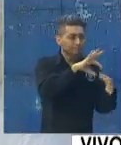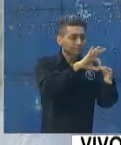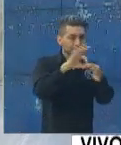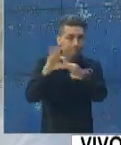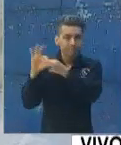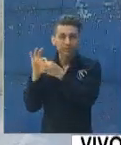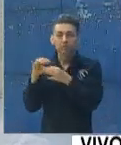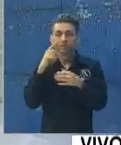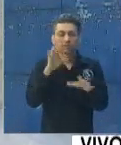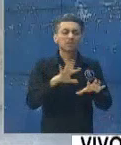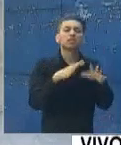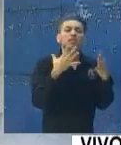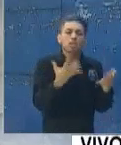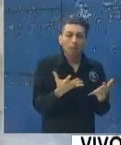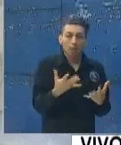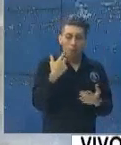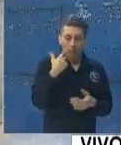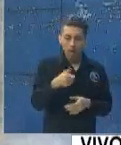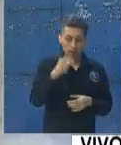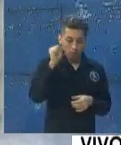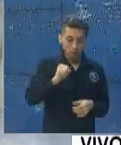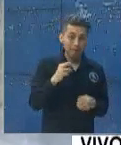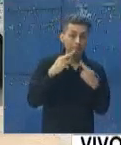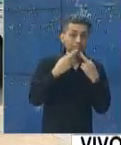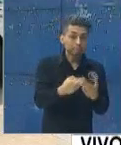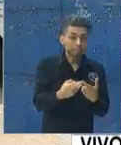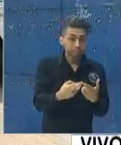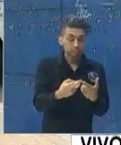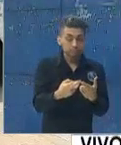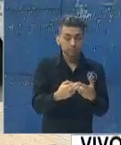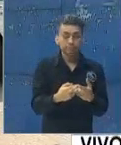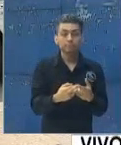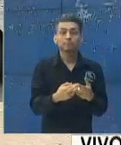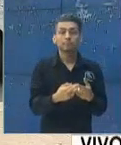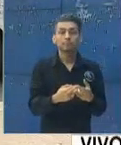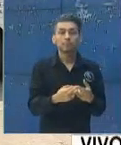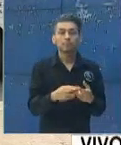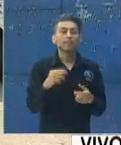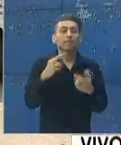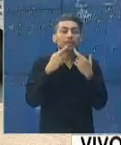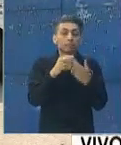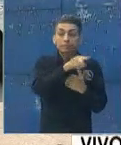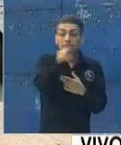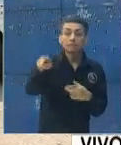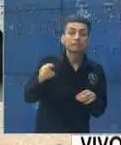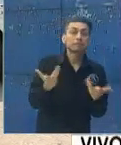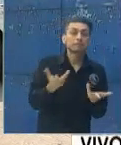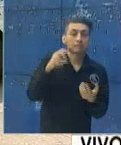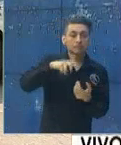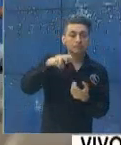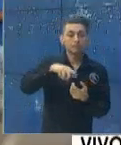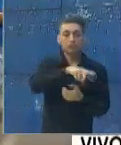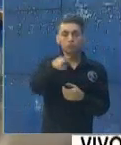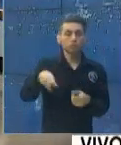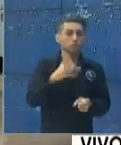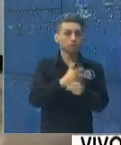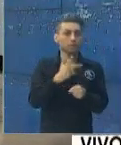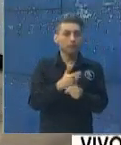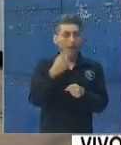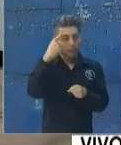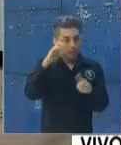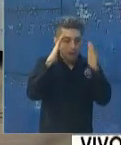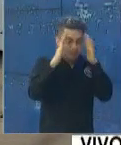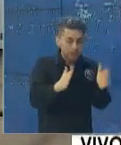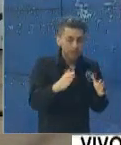objeto no solamente de que demos respuesta, la respuesta que la población necesita para la atención de los